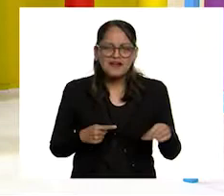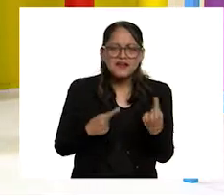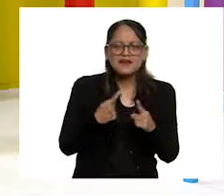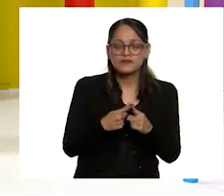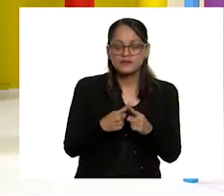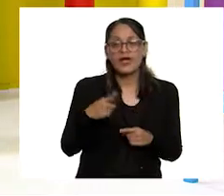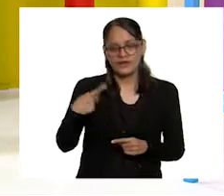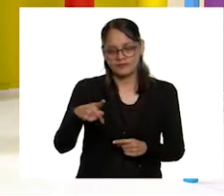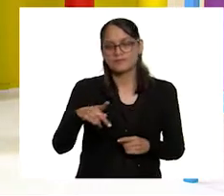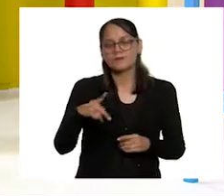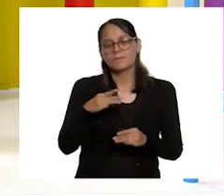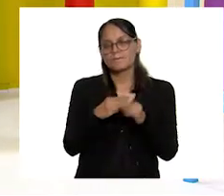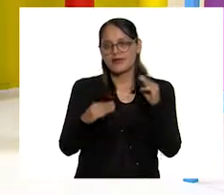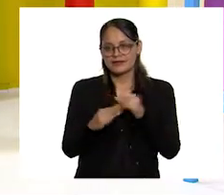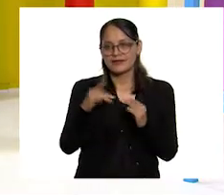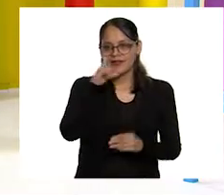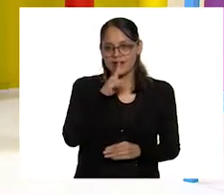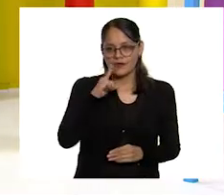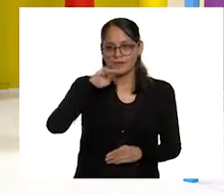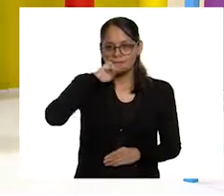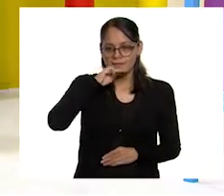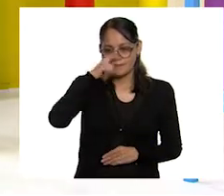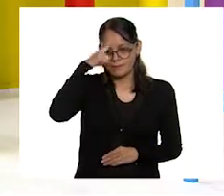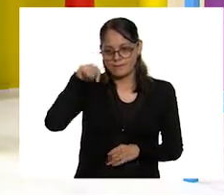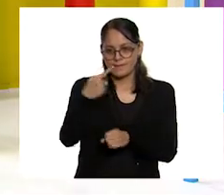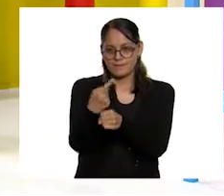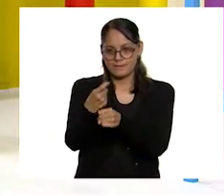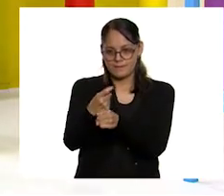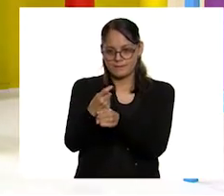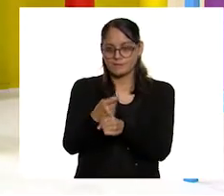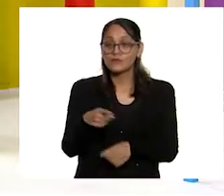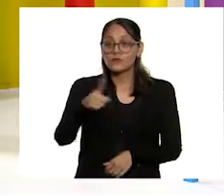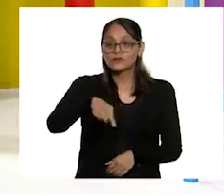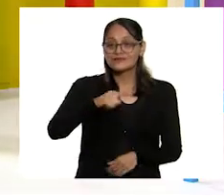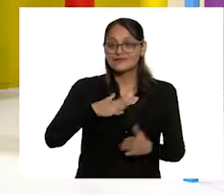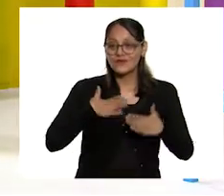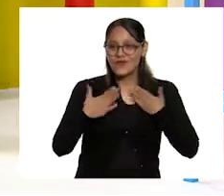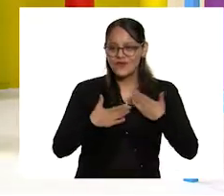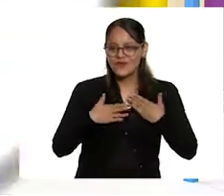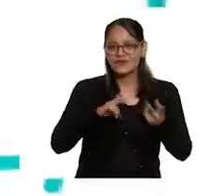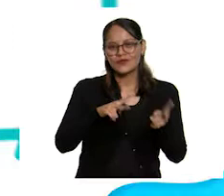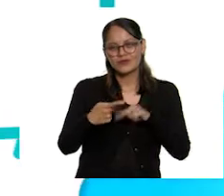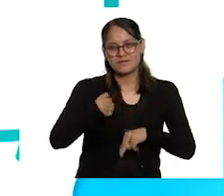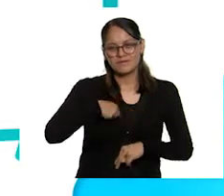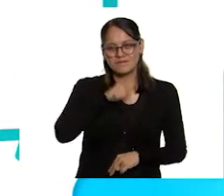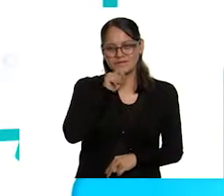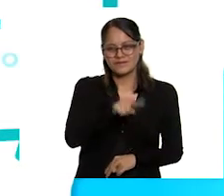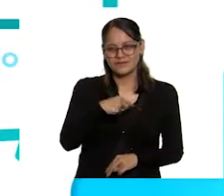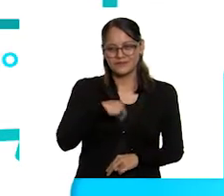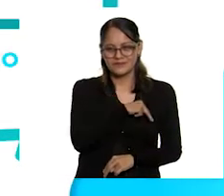asignatura de lengua materna para primer grado. Espero que lo hayan disfrutado tanto como nosotros.